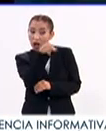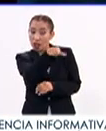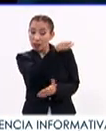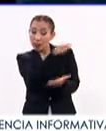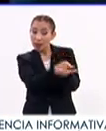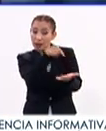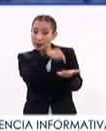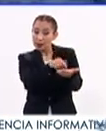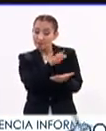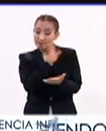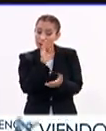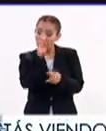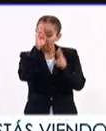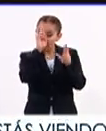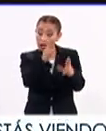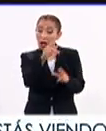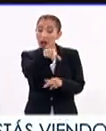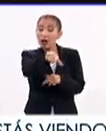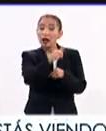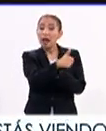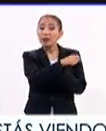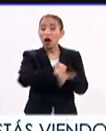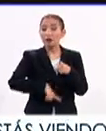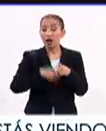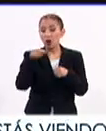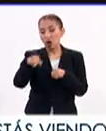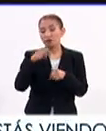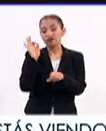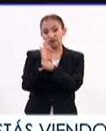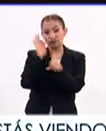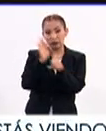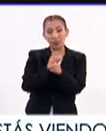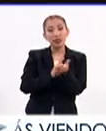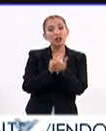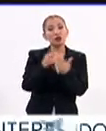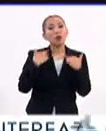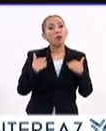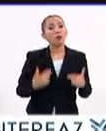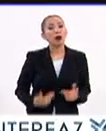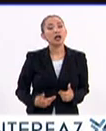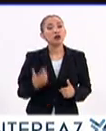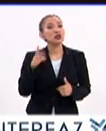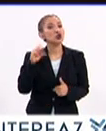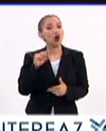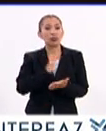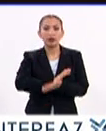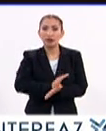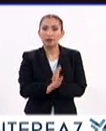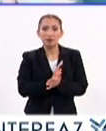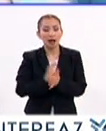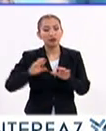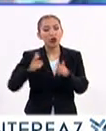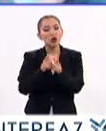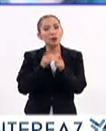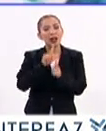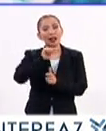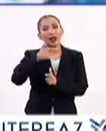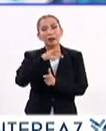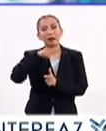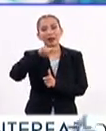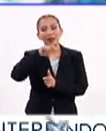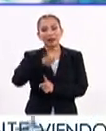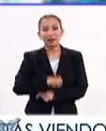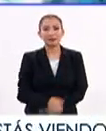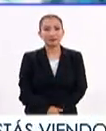jurídicas básicas que incumben a los estados en relación con la protección de los derechos humanos y no discriminación del colectivo LGBT.